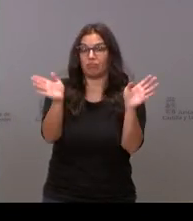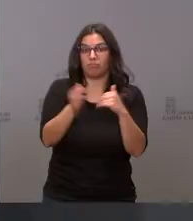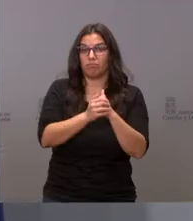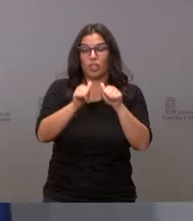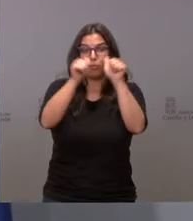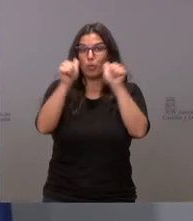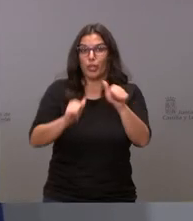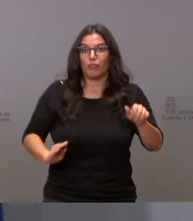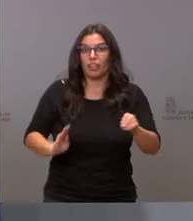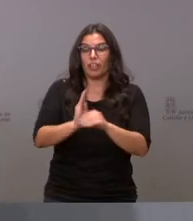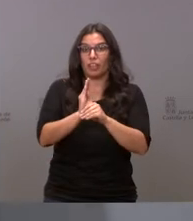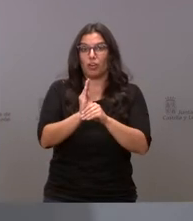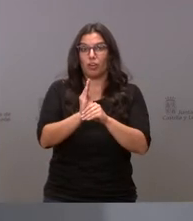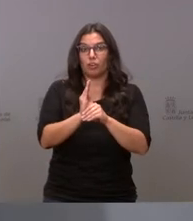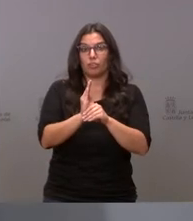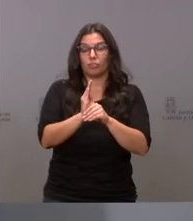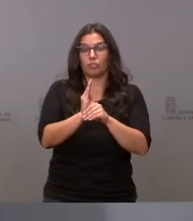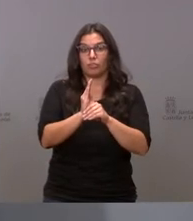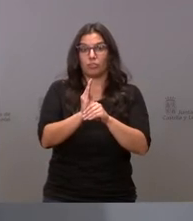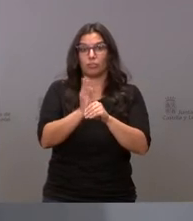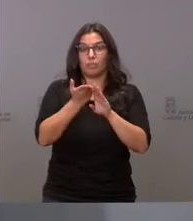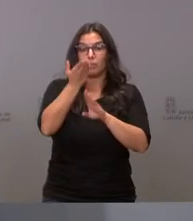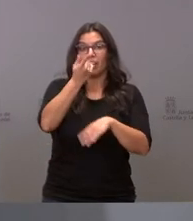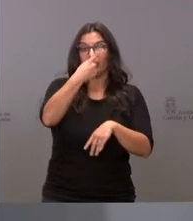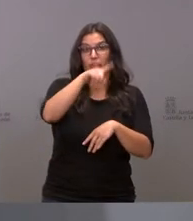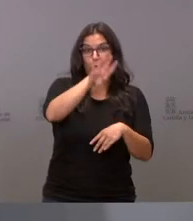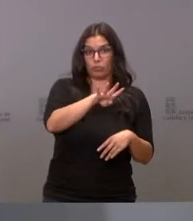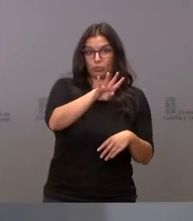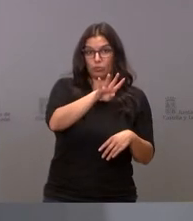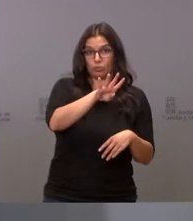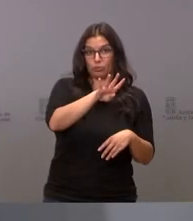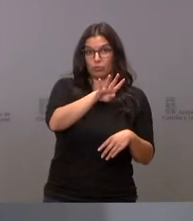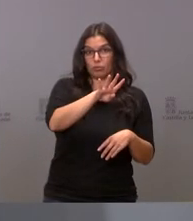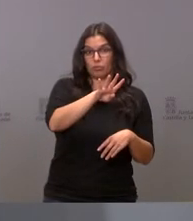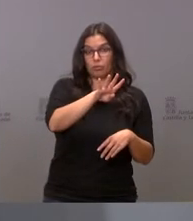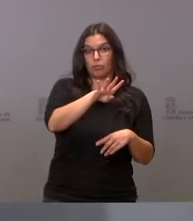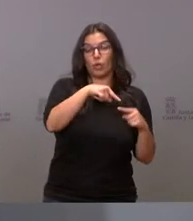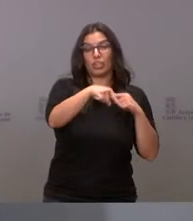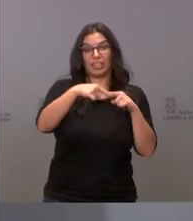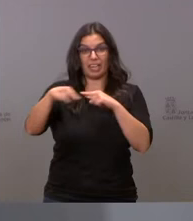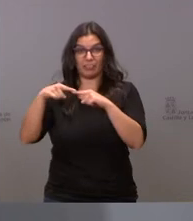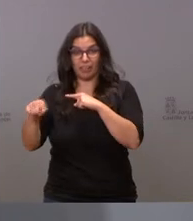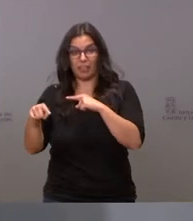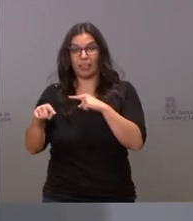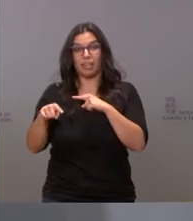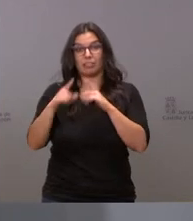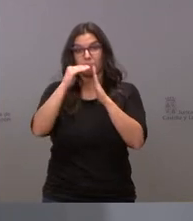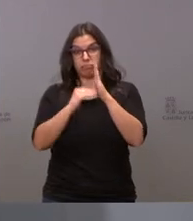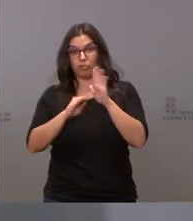financiación suben 104 y bajan las transferencias 94